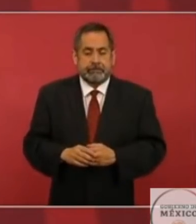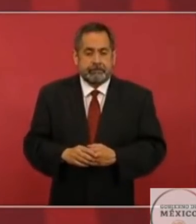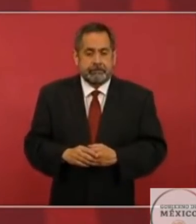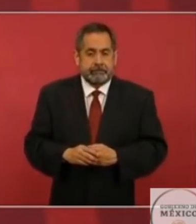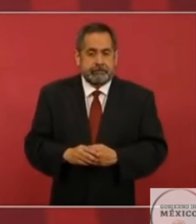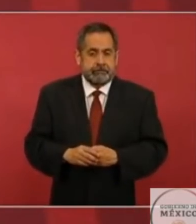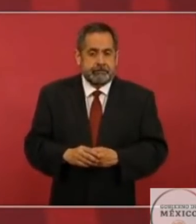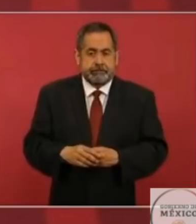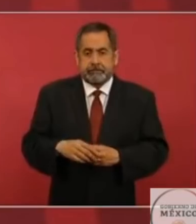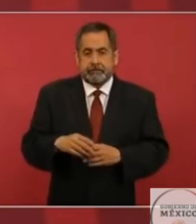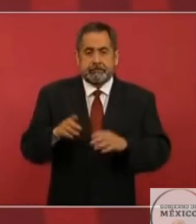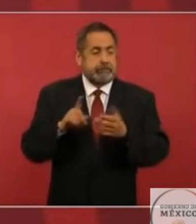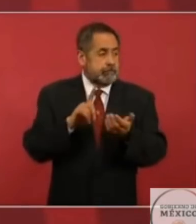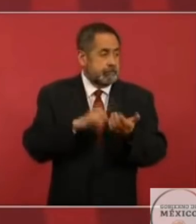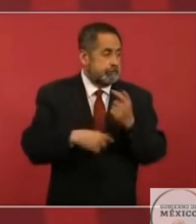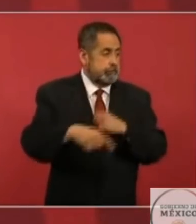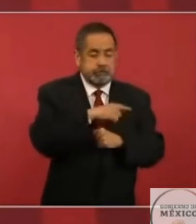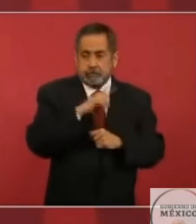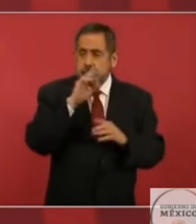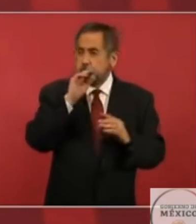de manera silenciosa